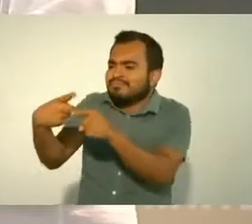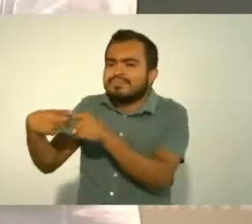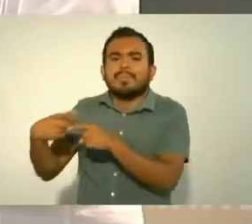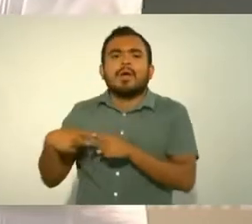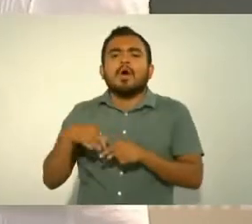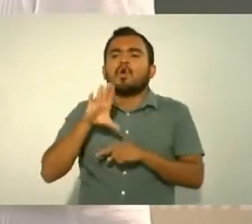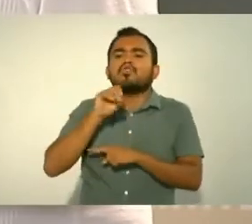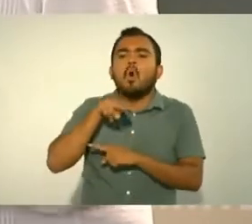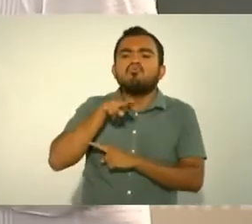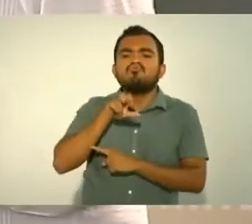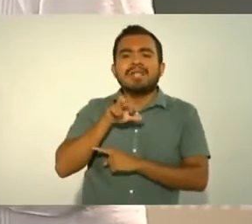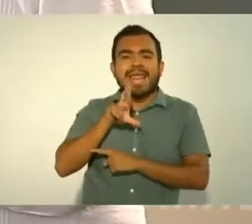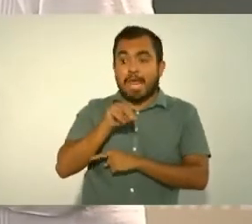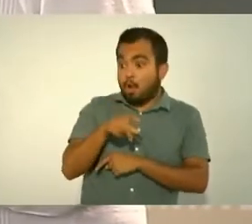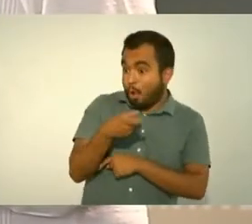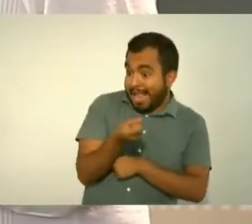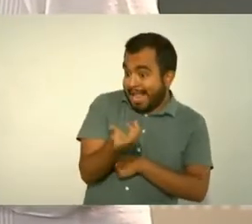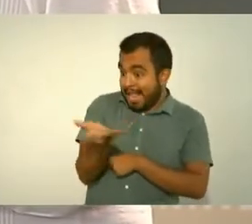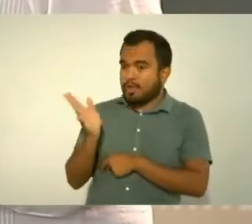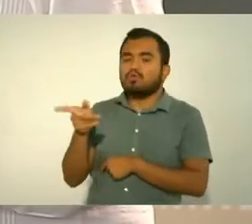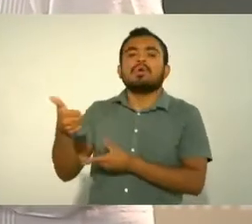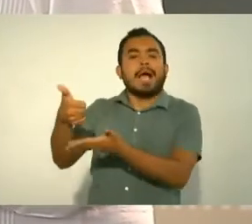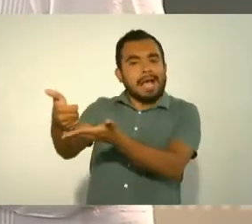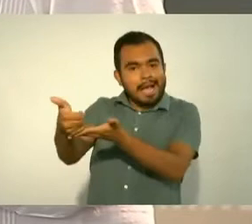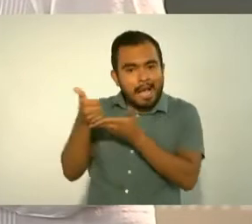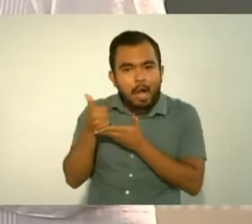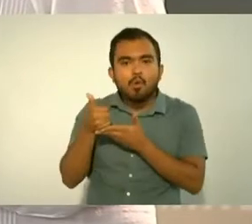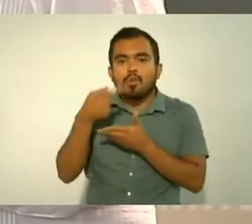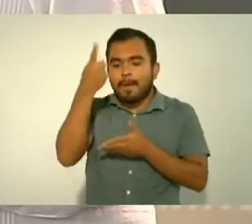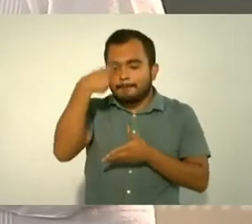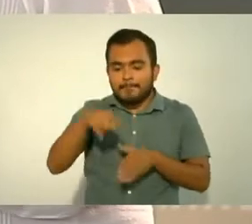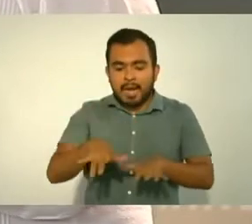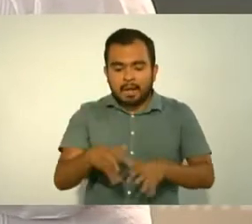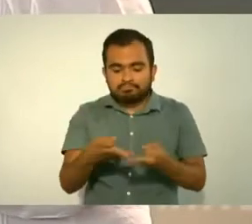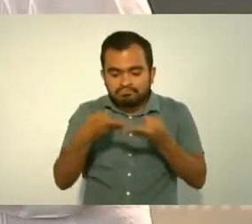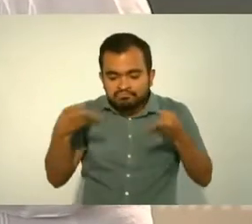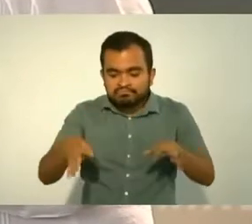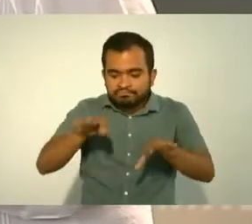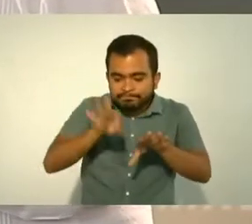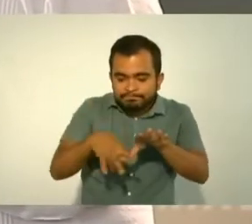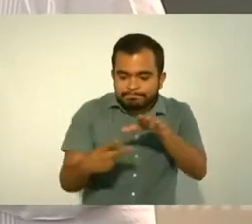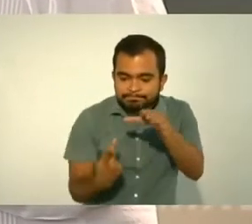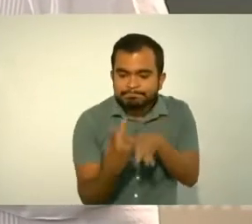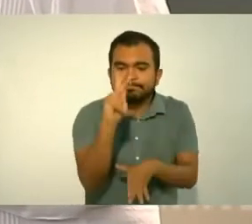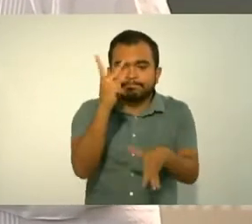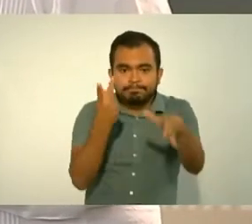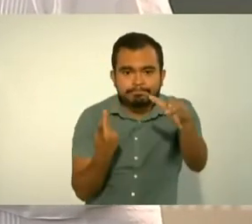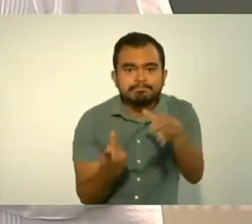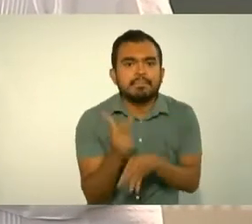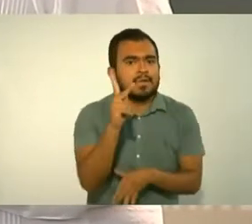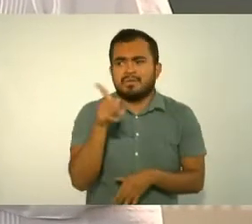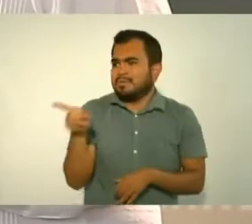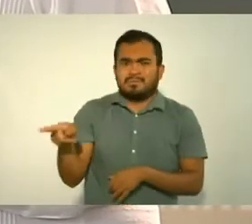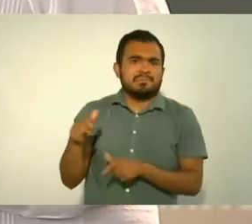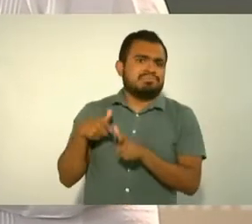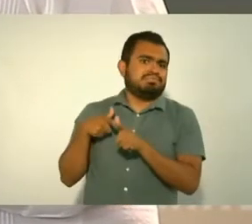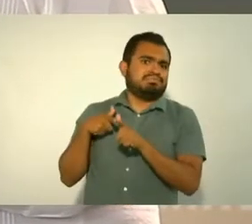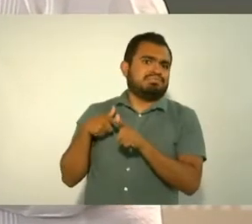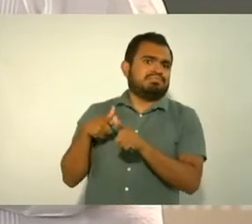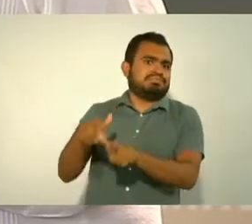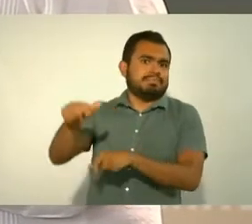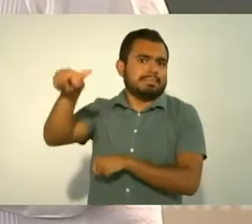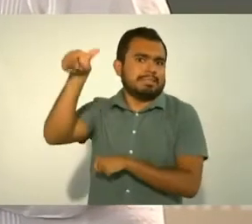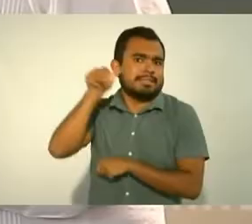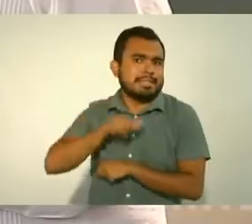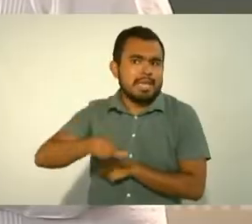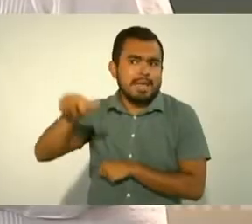nos ayuden sembrando como siempre lo hacen pero pero a lo